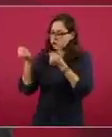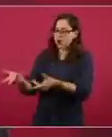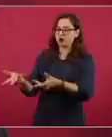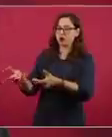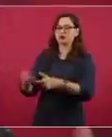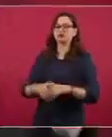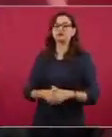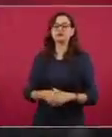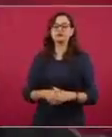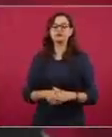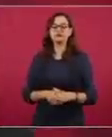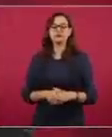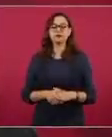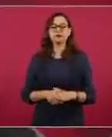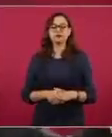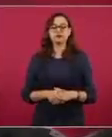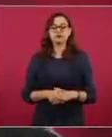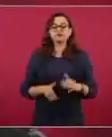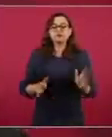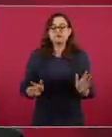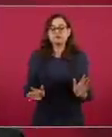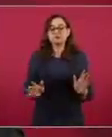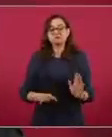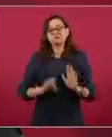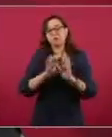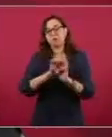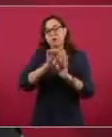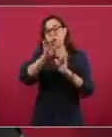Y les puedo poner un ejemplo.